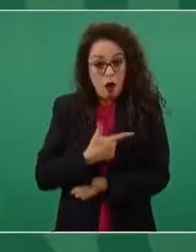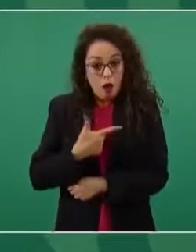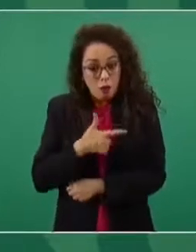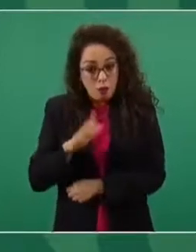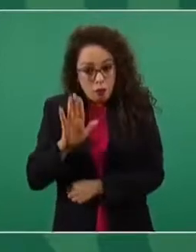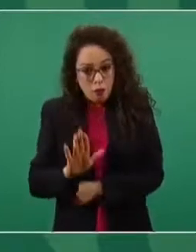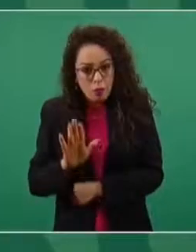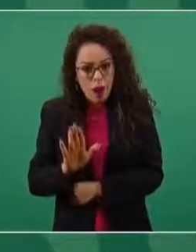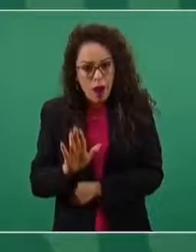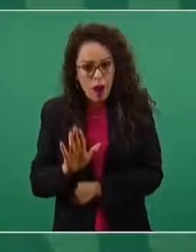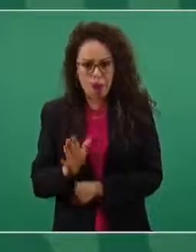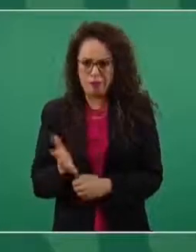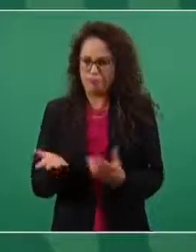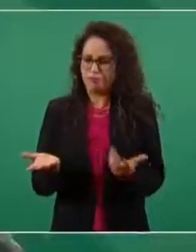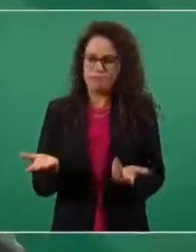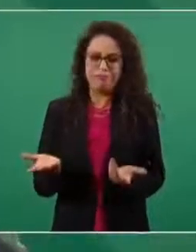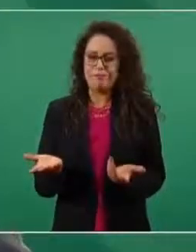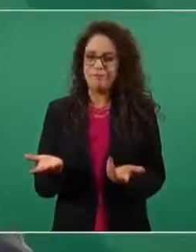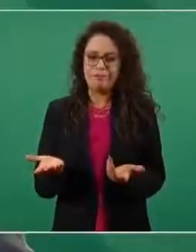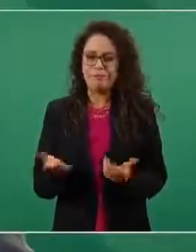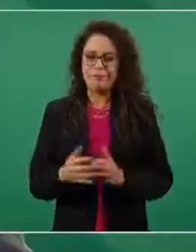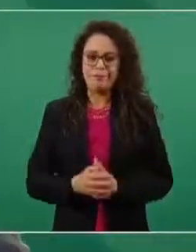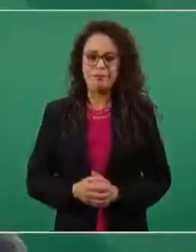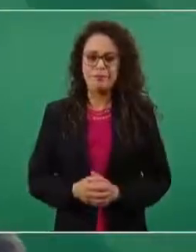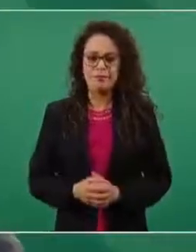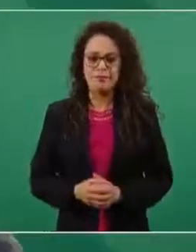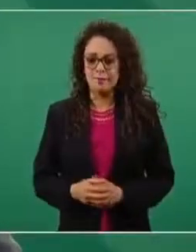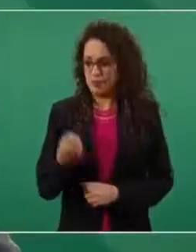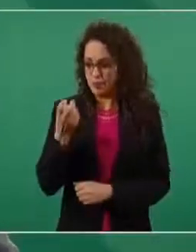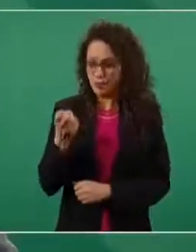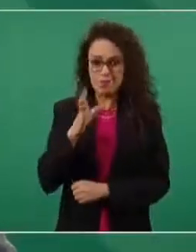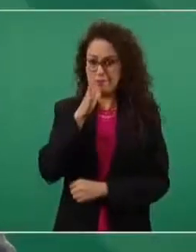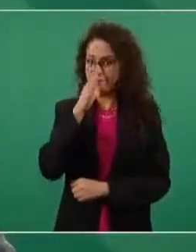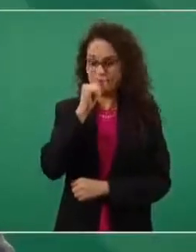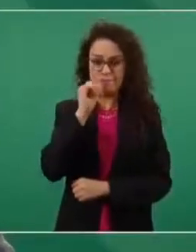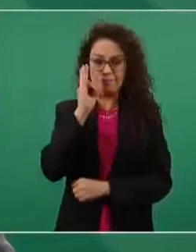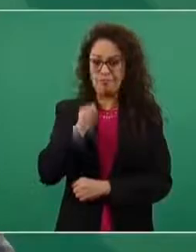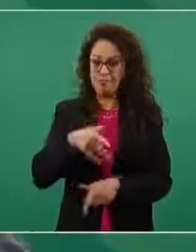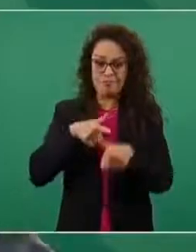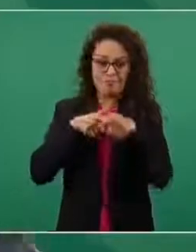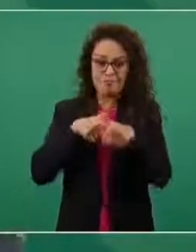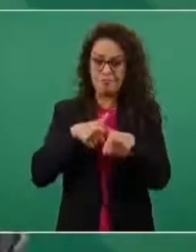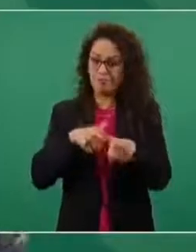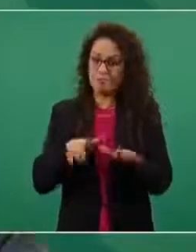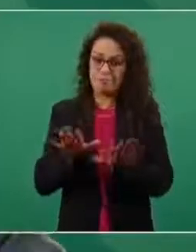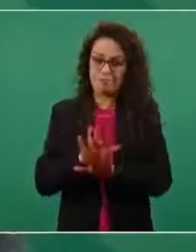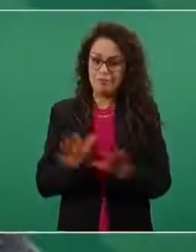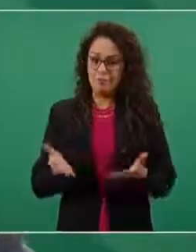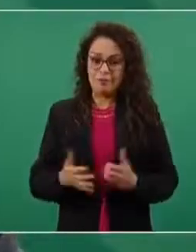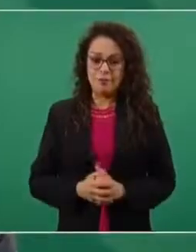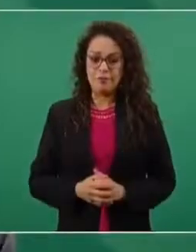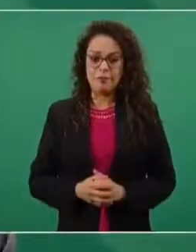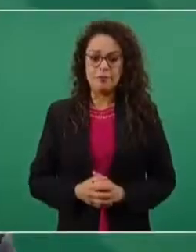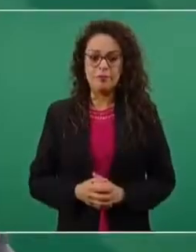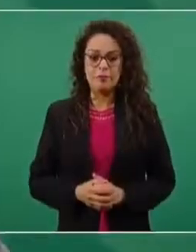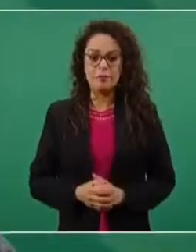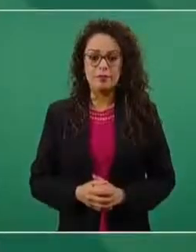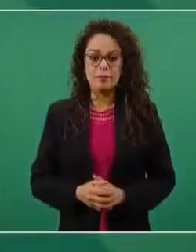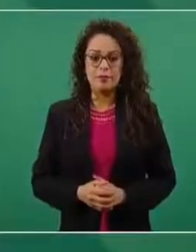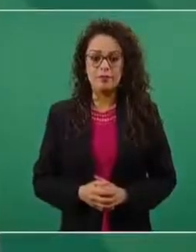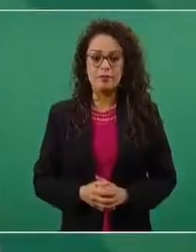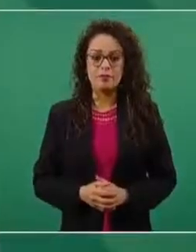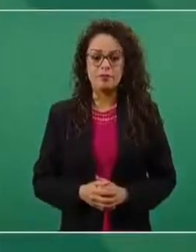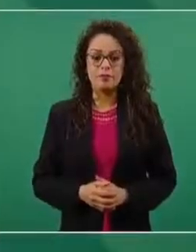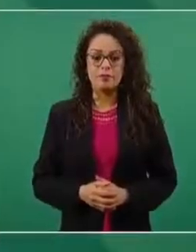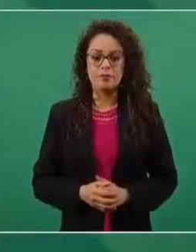¿Cómo se va a permitir eso? Antes, con